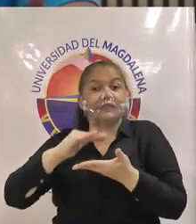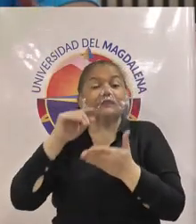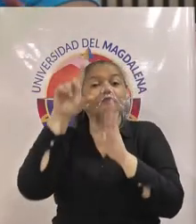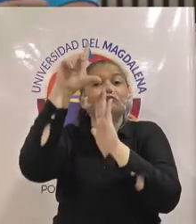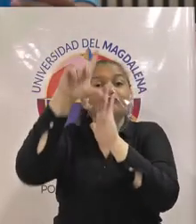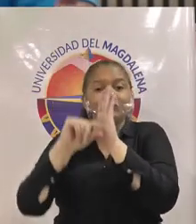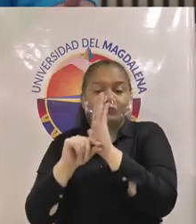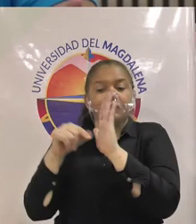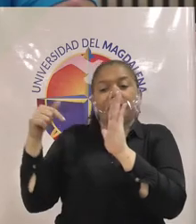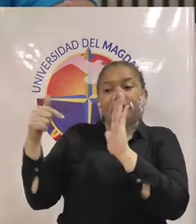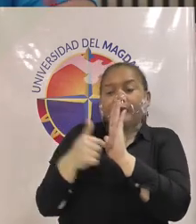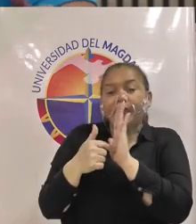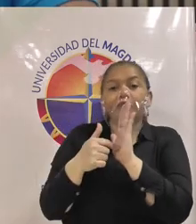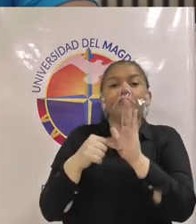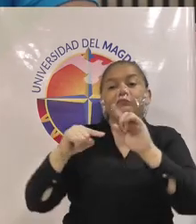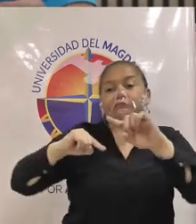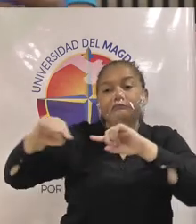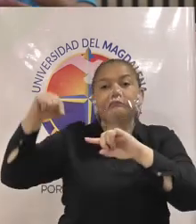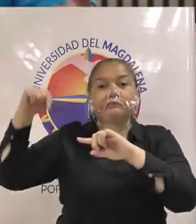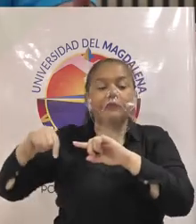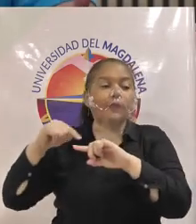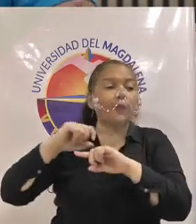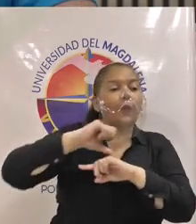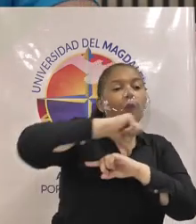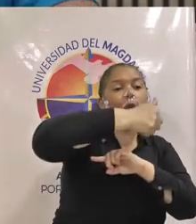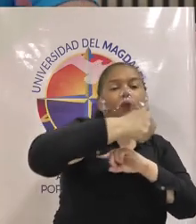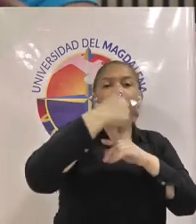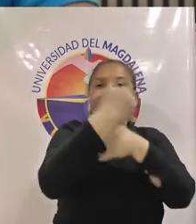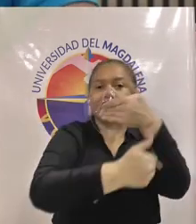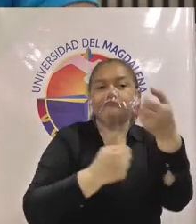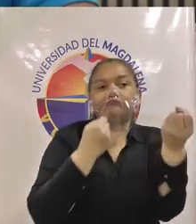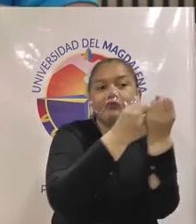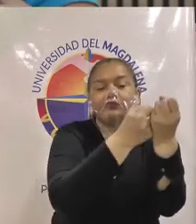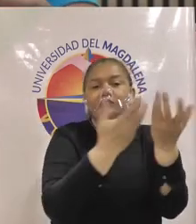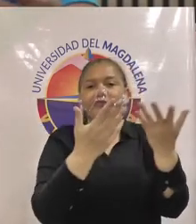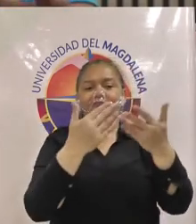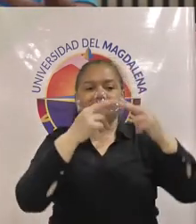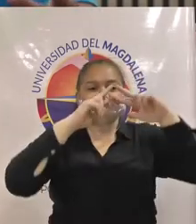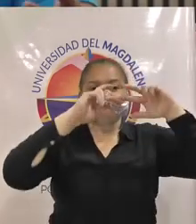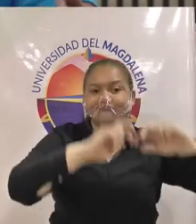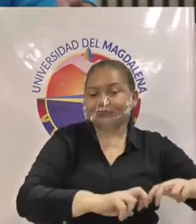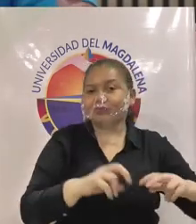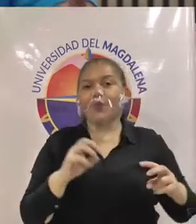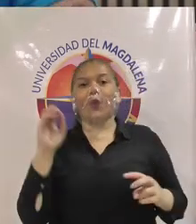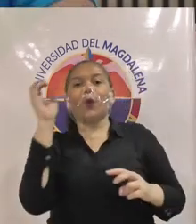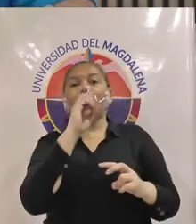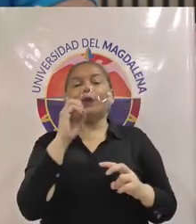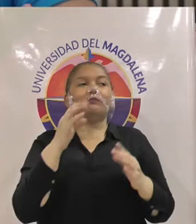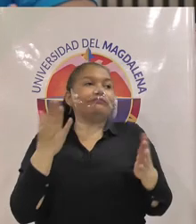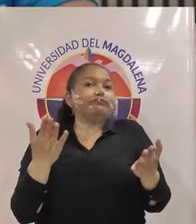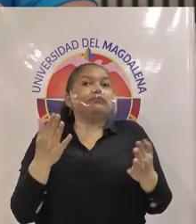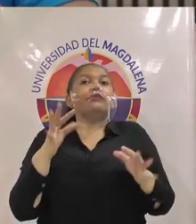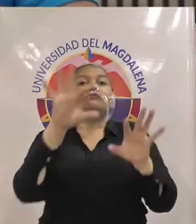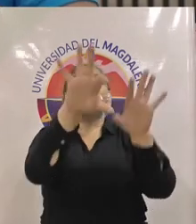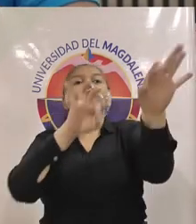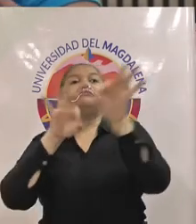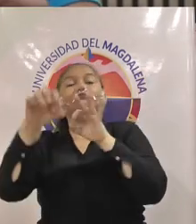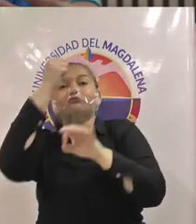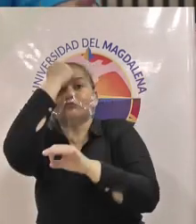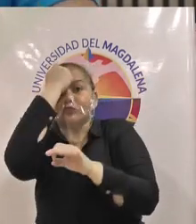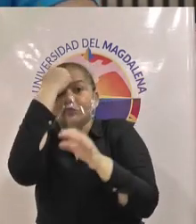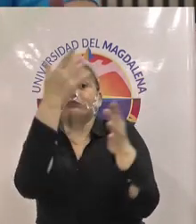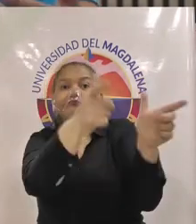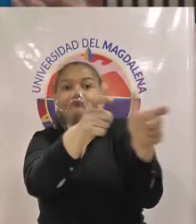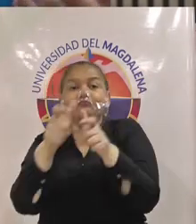en otros procesos ya sean procesos de investigación ya sea la ampliación de la planta docente e